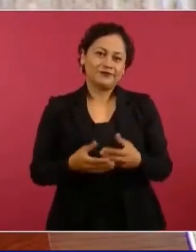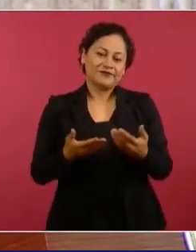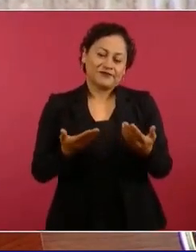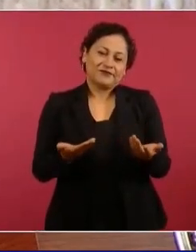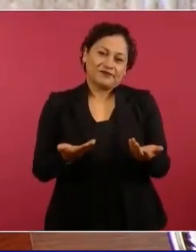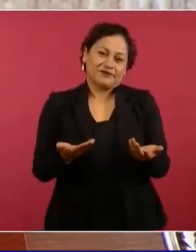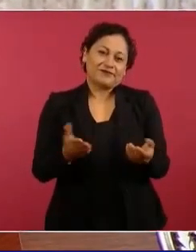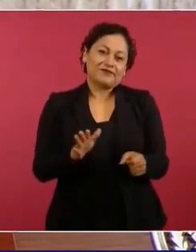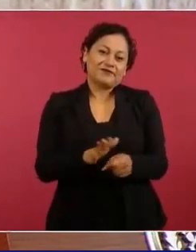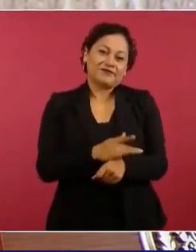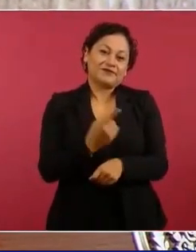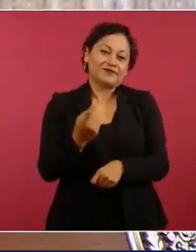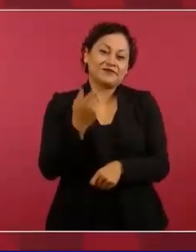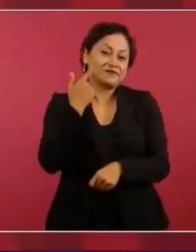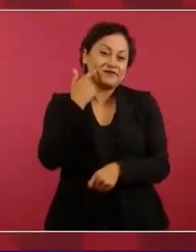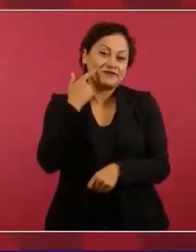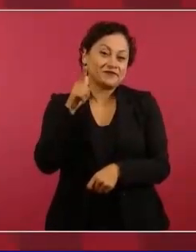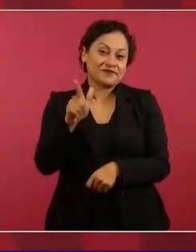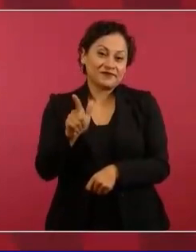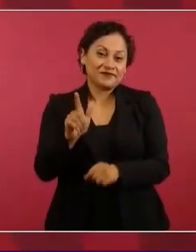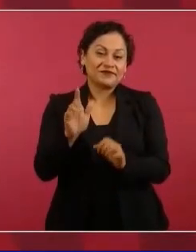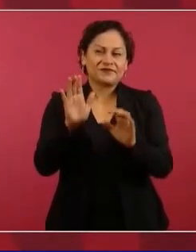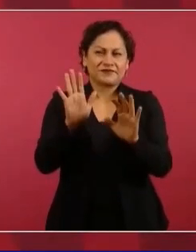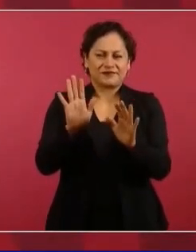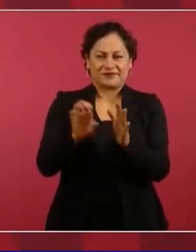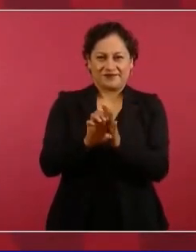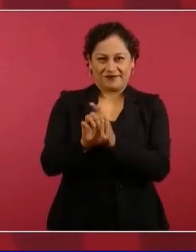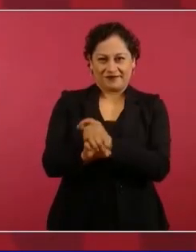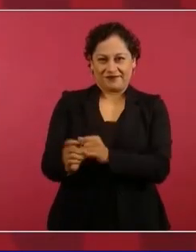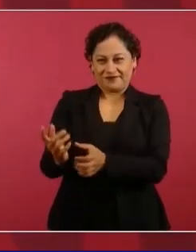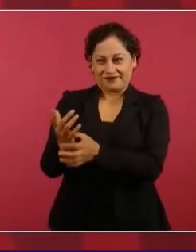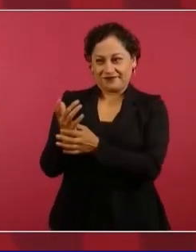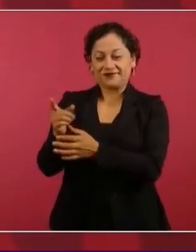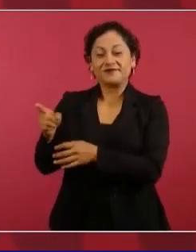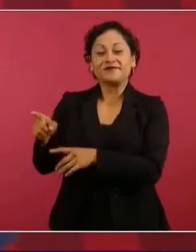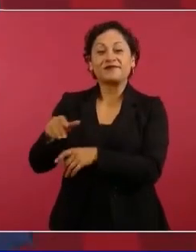les gusta, como diría mi amigo López Dóriga.